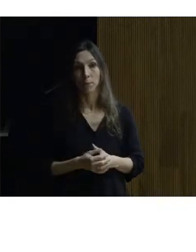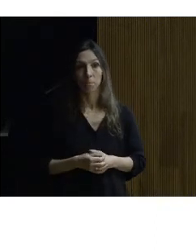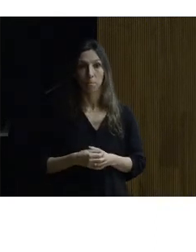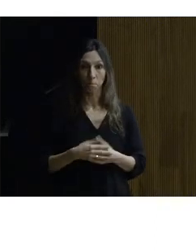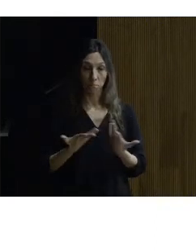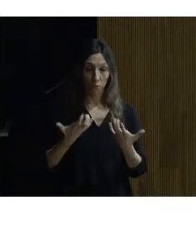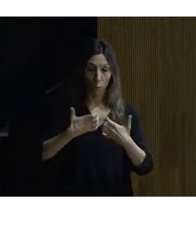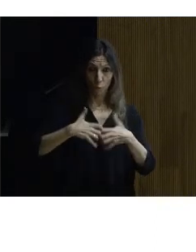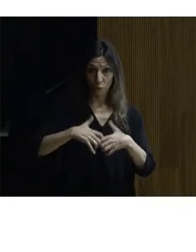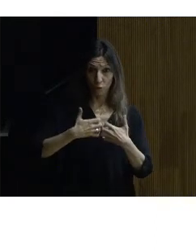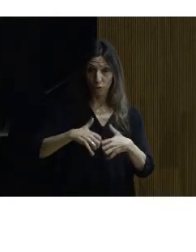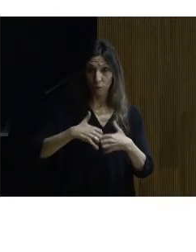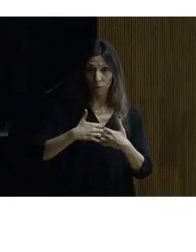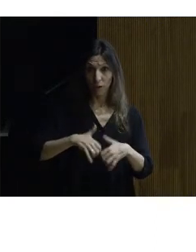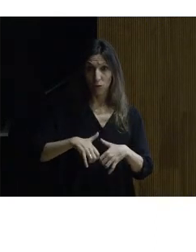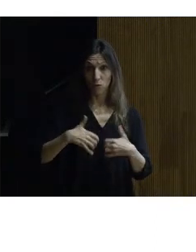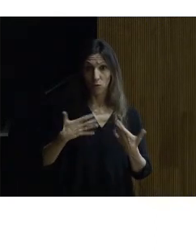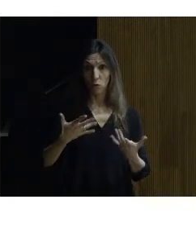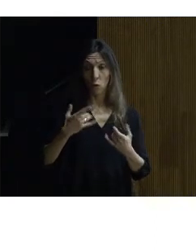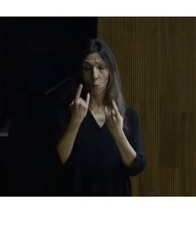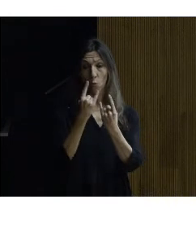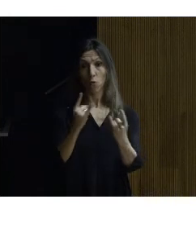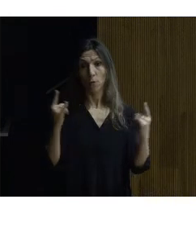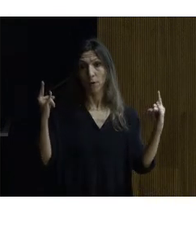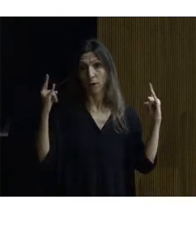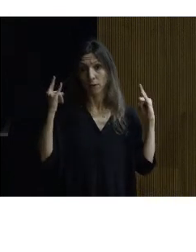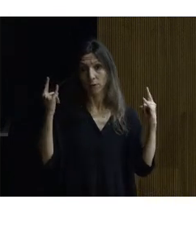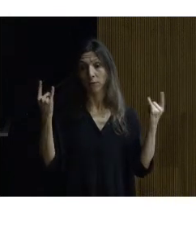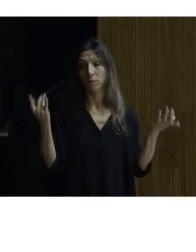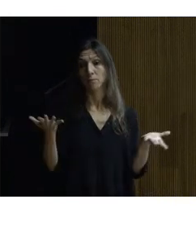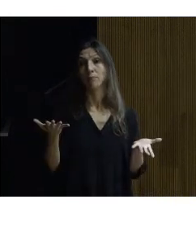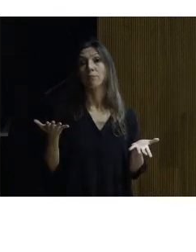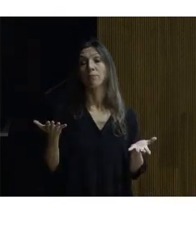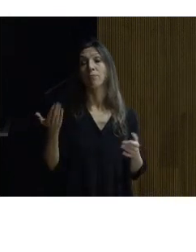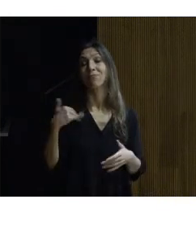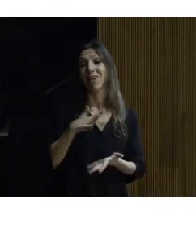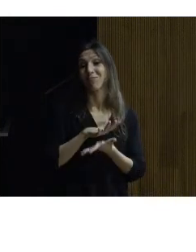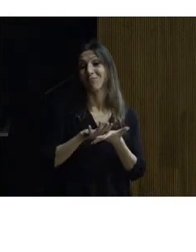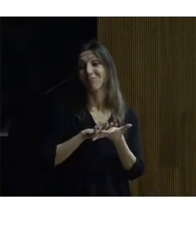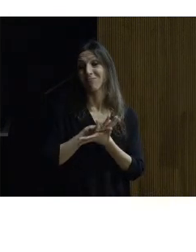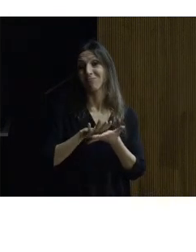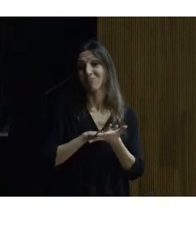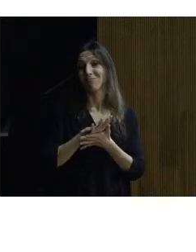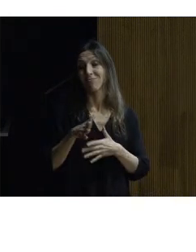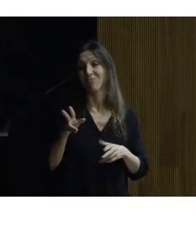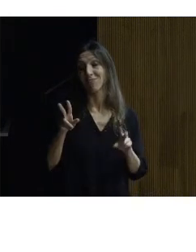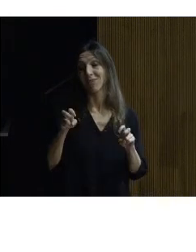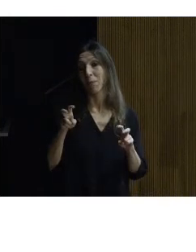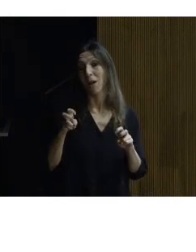el funcionamiento del del bucle magnético y es aquí por lo que comentamos el hecho de que tendríamos que plantearnos